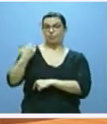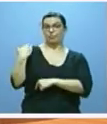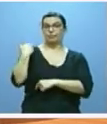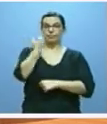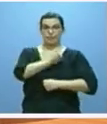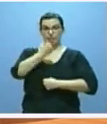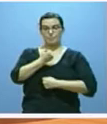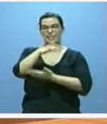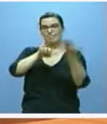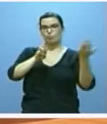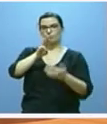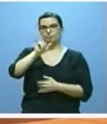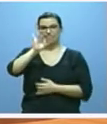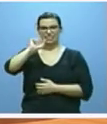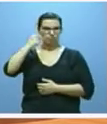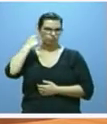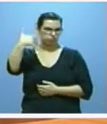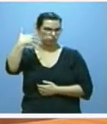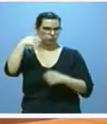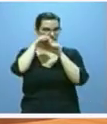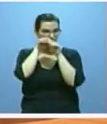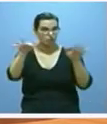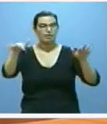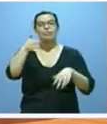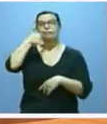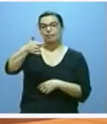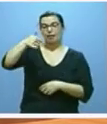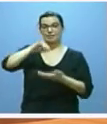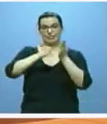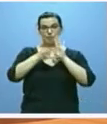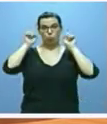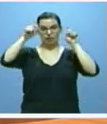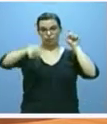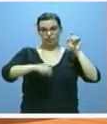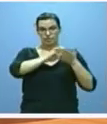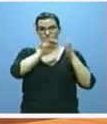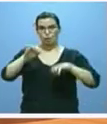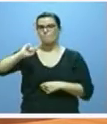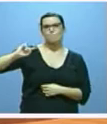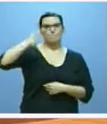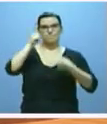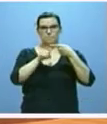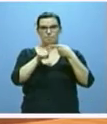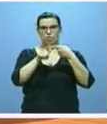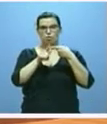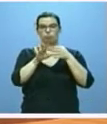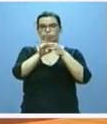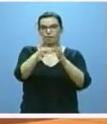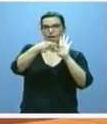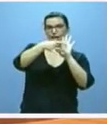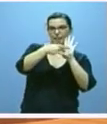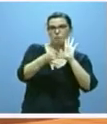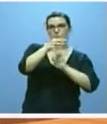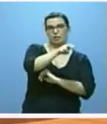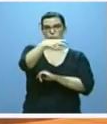informe PISA, de tanta repercusión, situaba a nuestro sistema educativo como el primero en calidad y rendimiento de